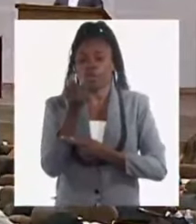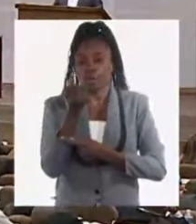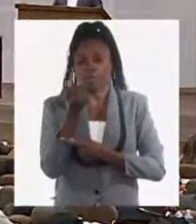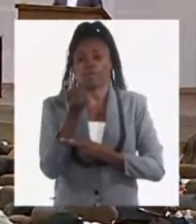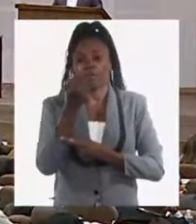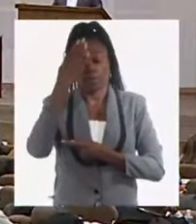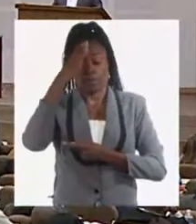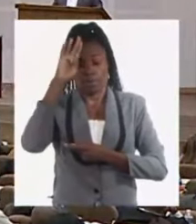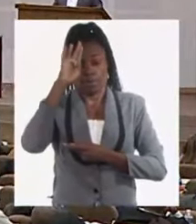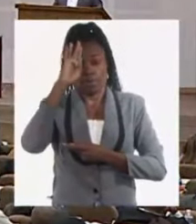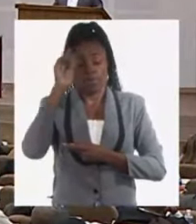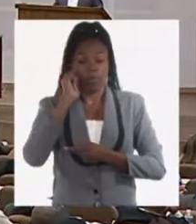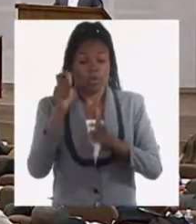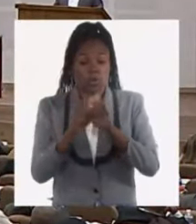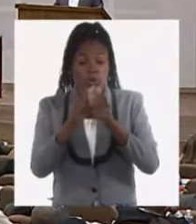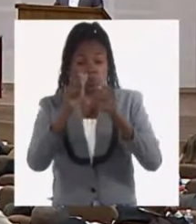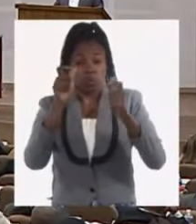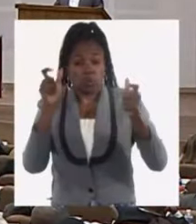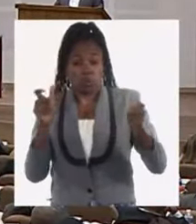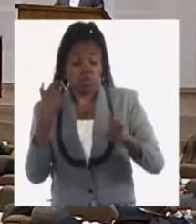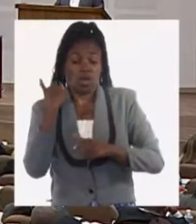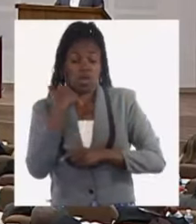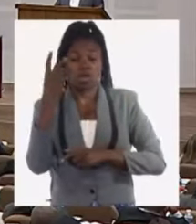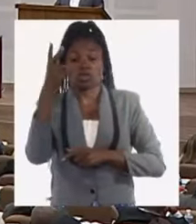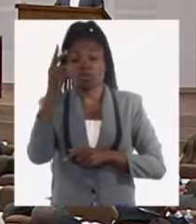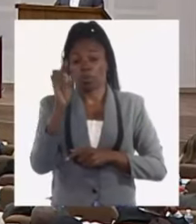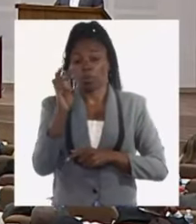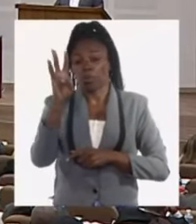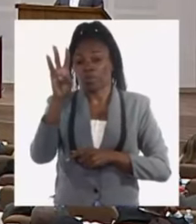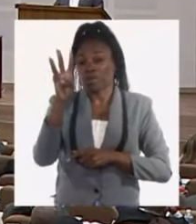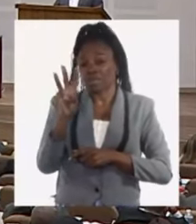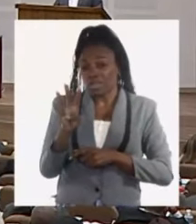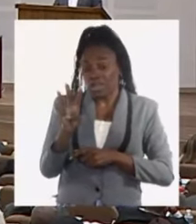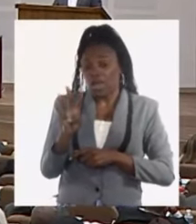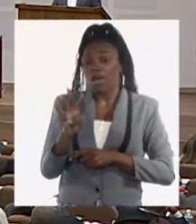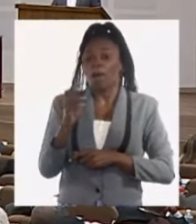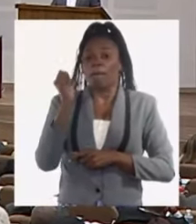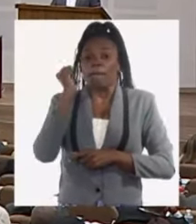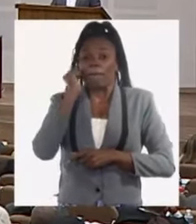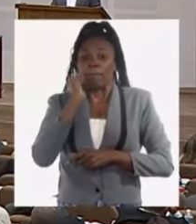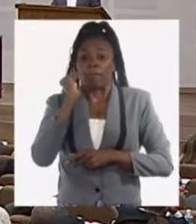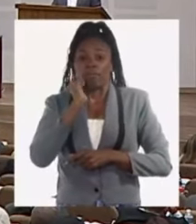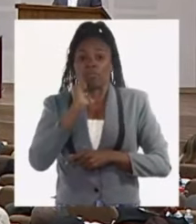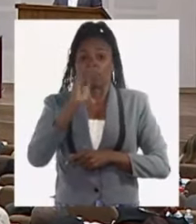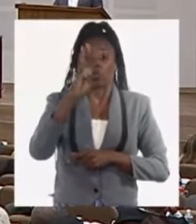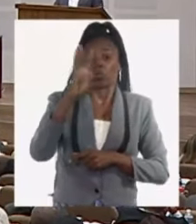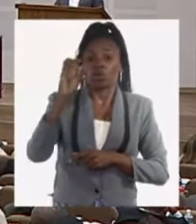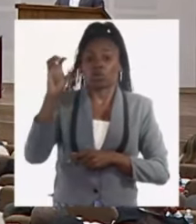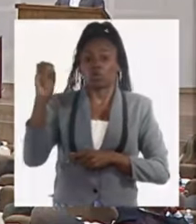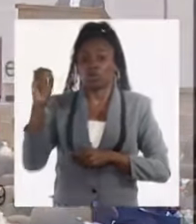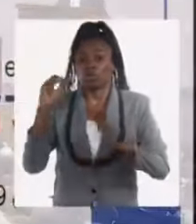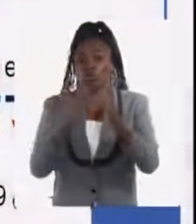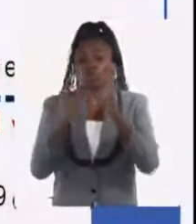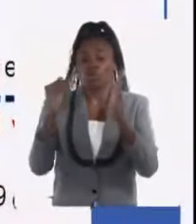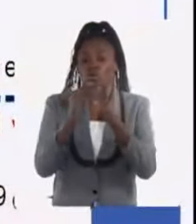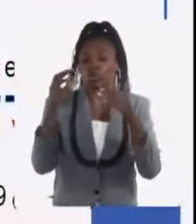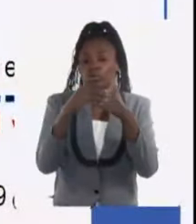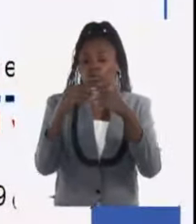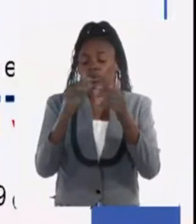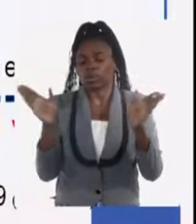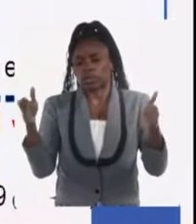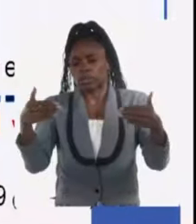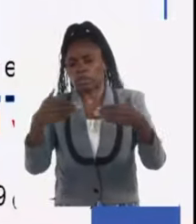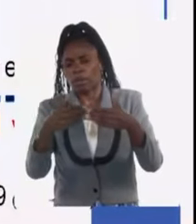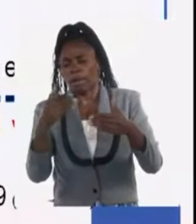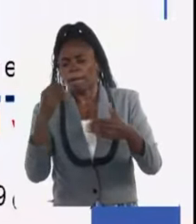que crece sus ingresos en el año 2023 en más de 400 millones de dólares, y que estamos estimando cerrar el año con el